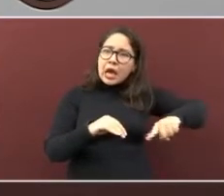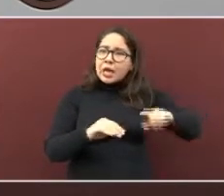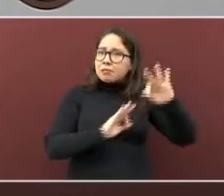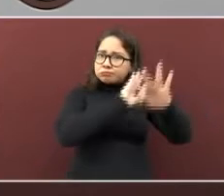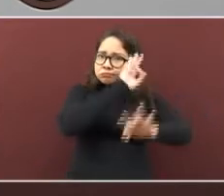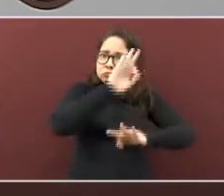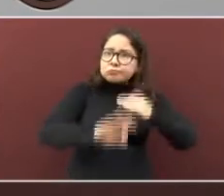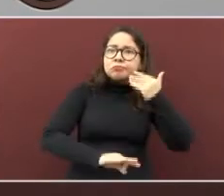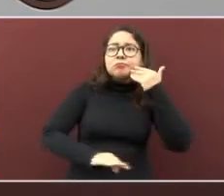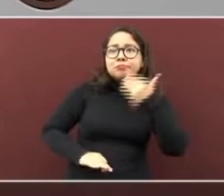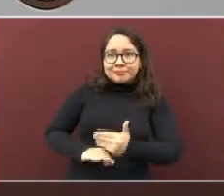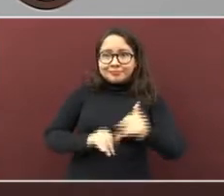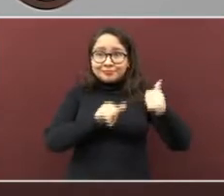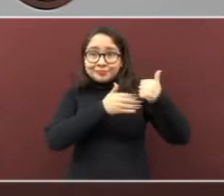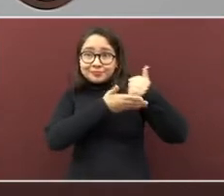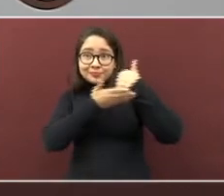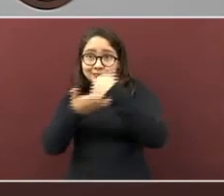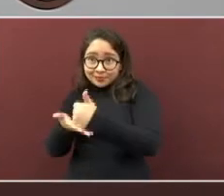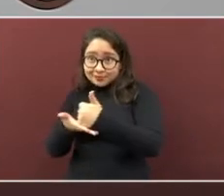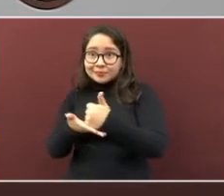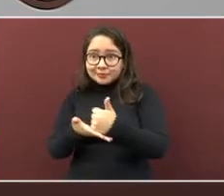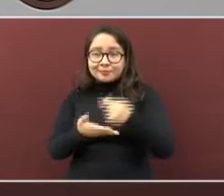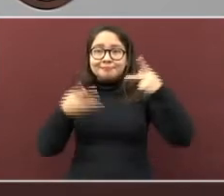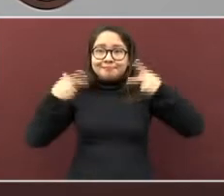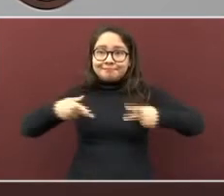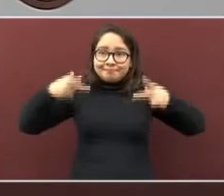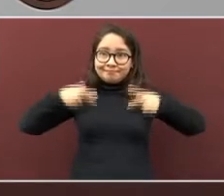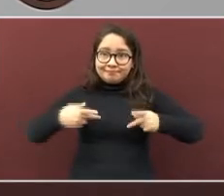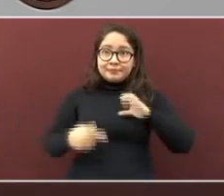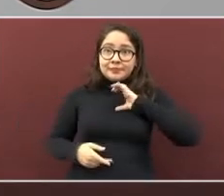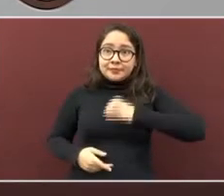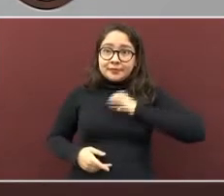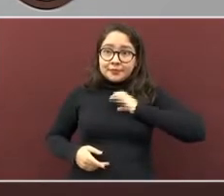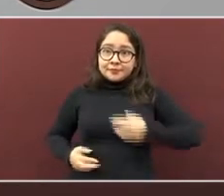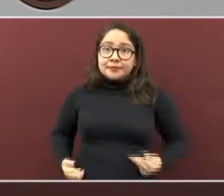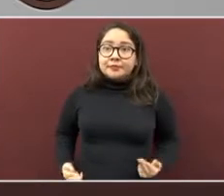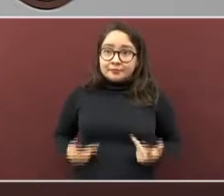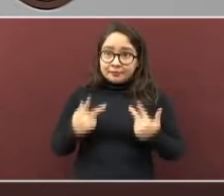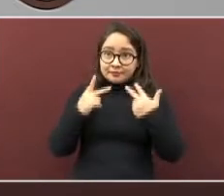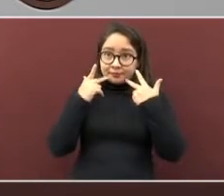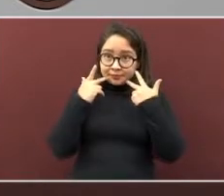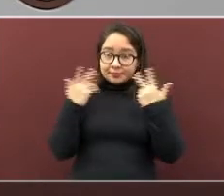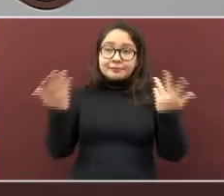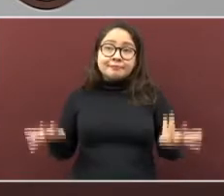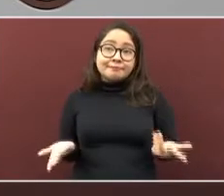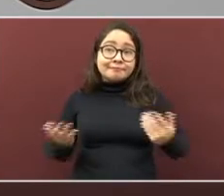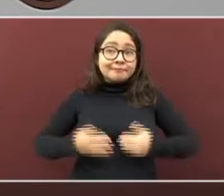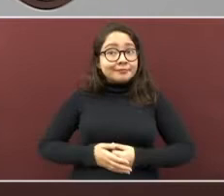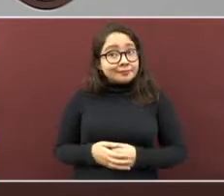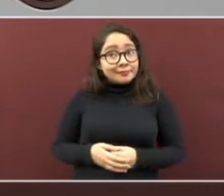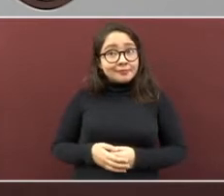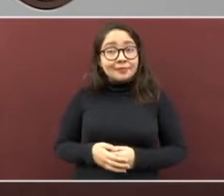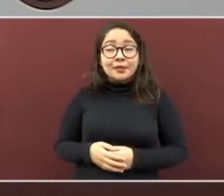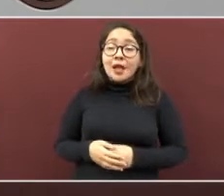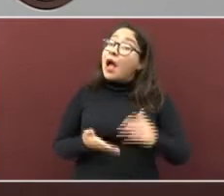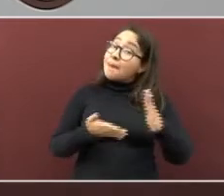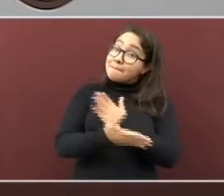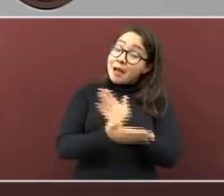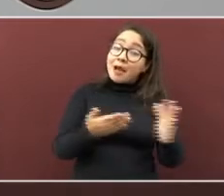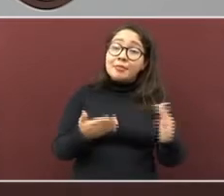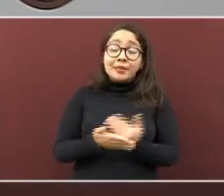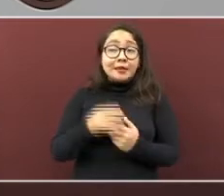mejor y segura atención de nuestros pacientes de este centro de cancerología. Además,